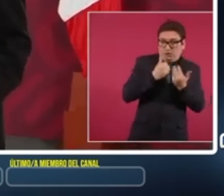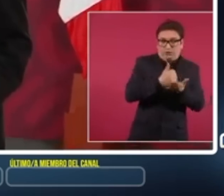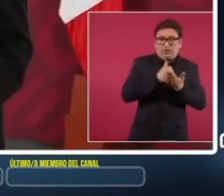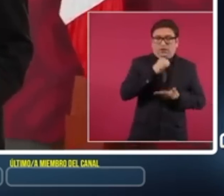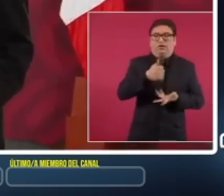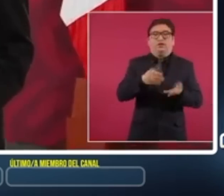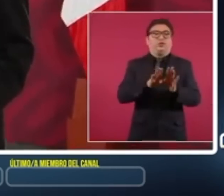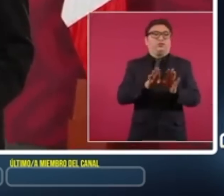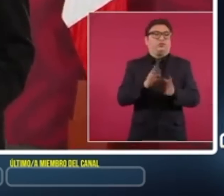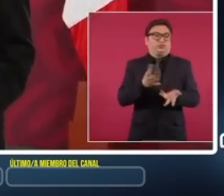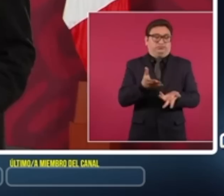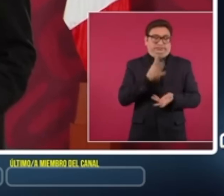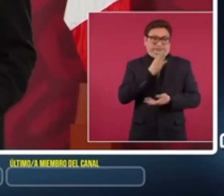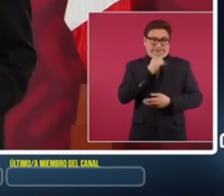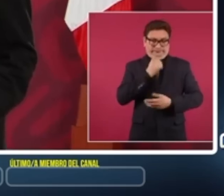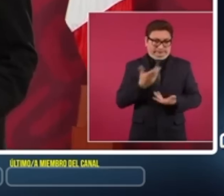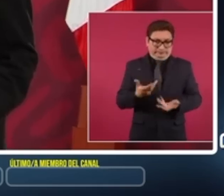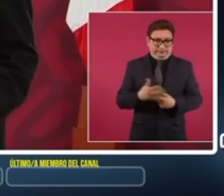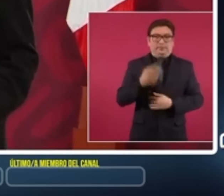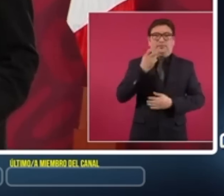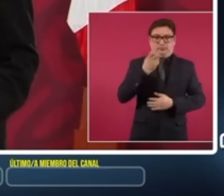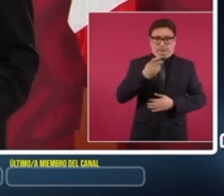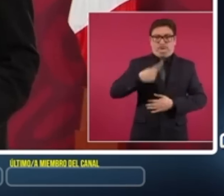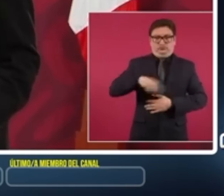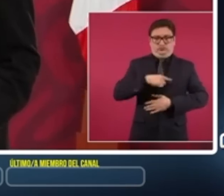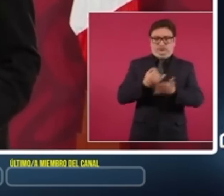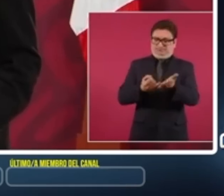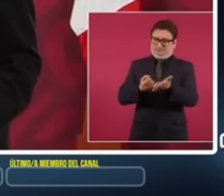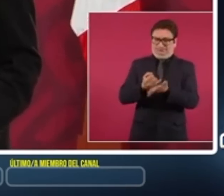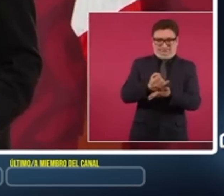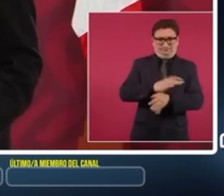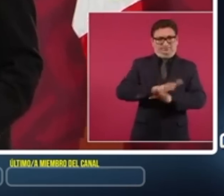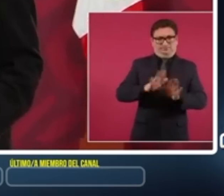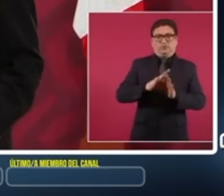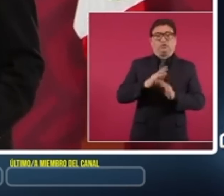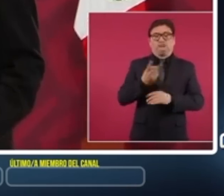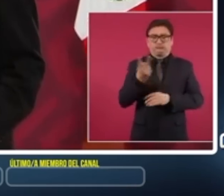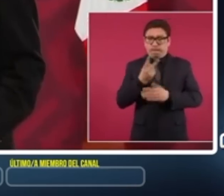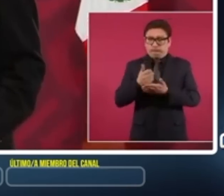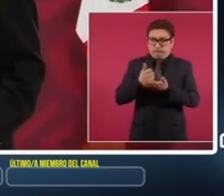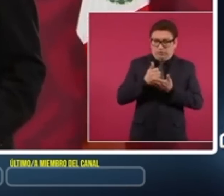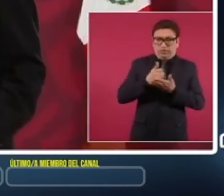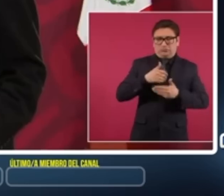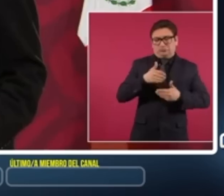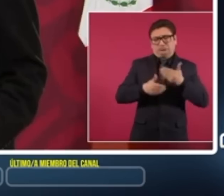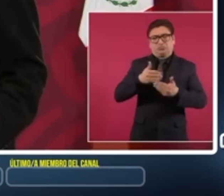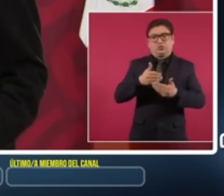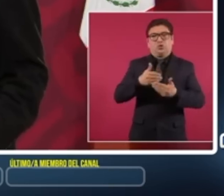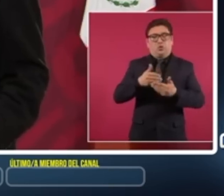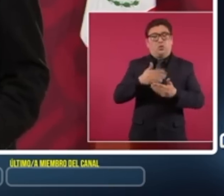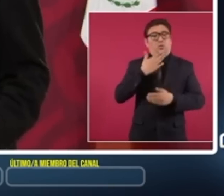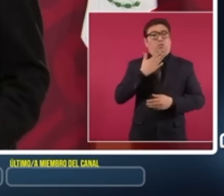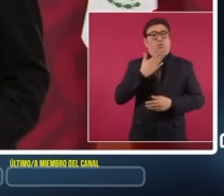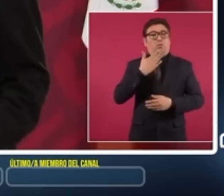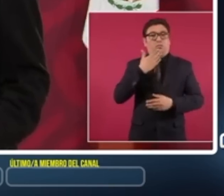Entonces, tomamos esa decisión y nos ha dado muy buenos resultados.